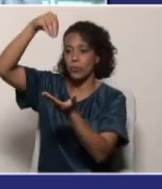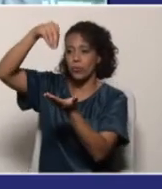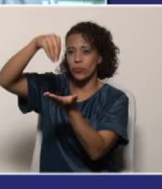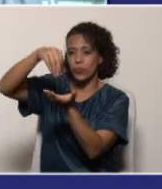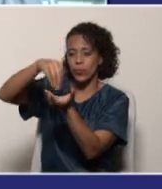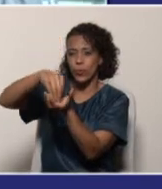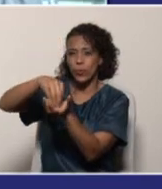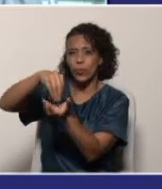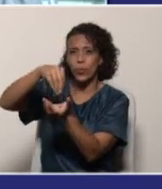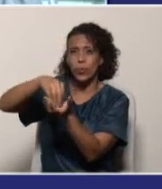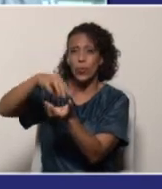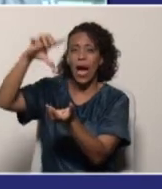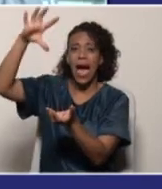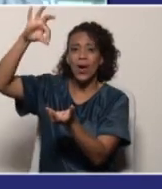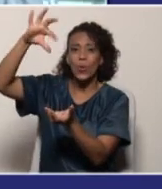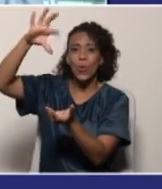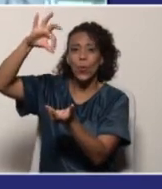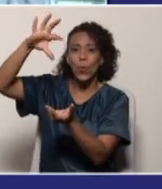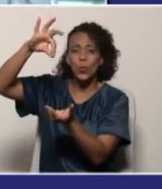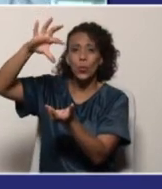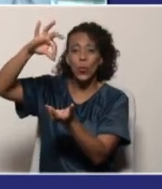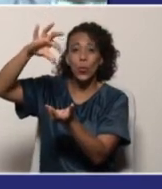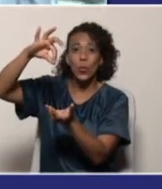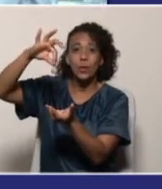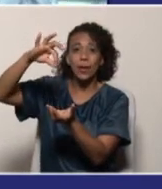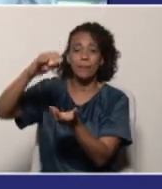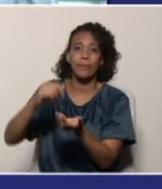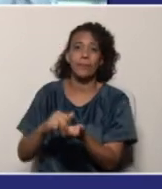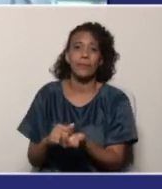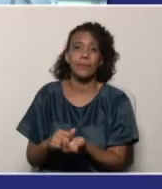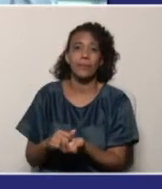y se le echa una pequeña cantidad de fenostalerina,